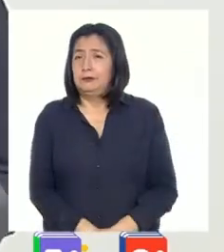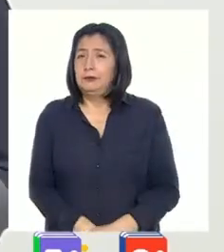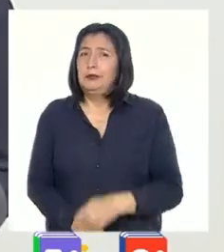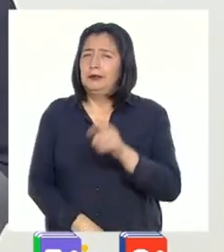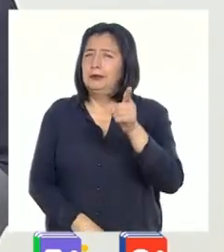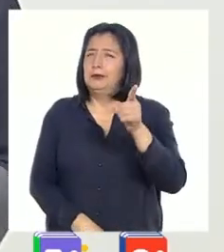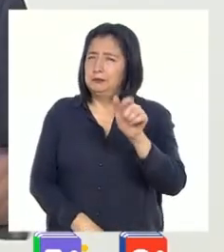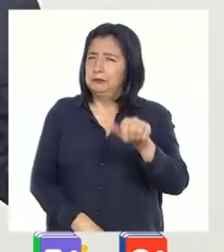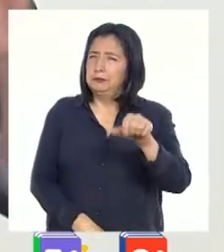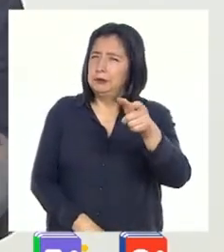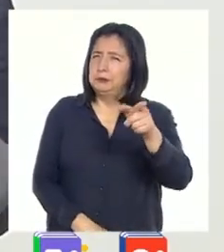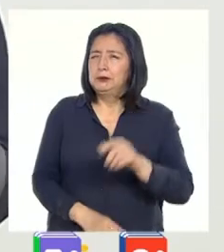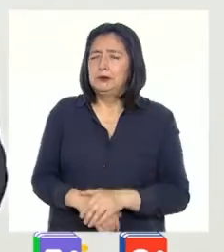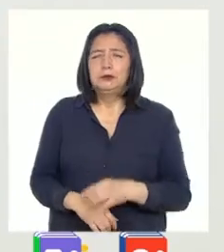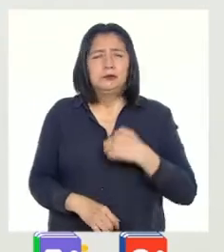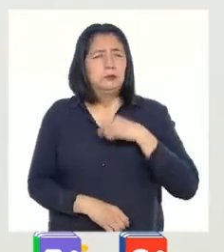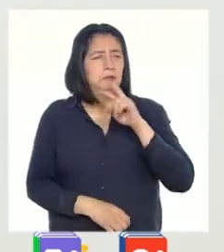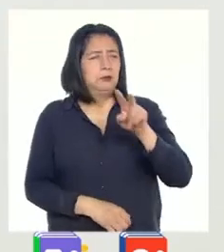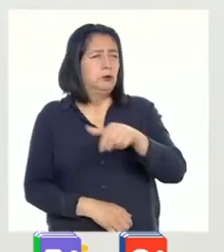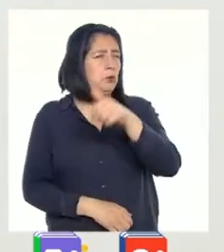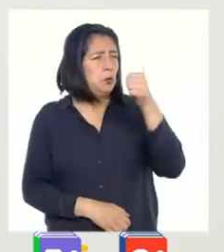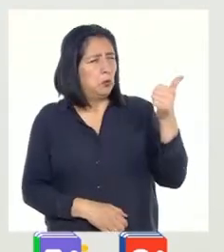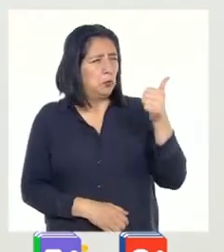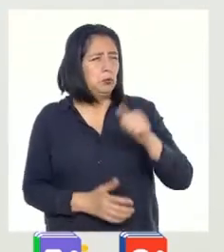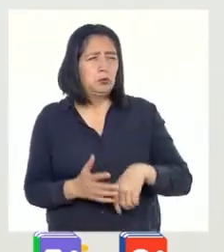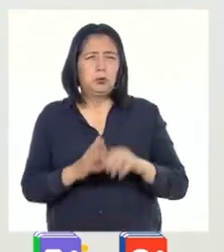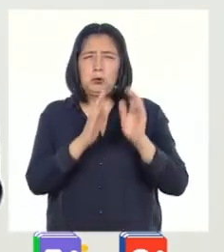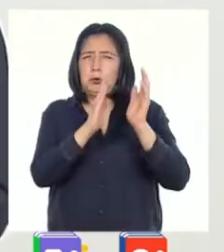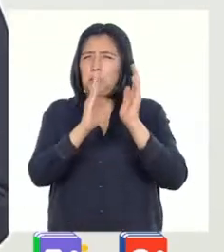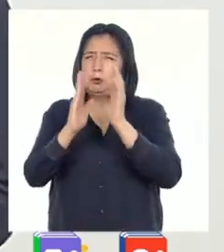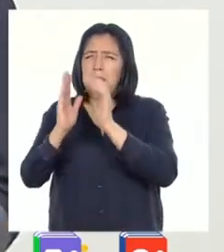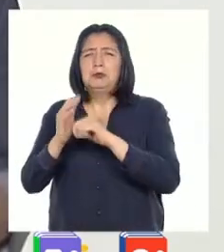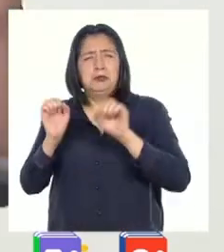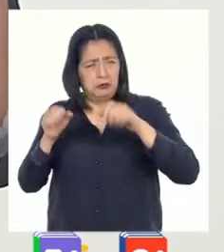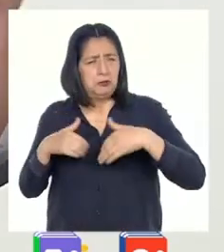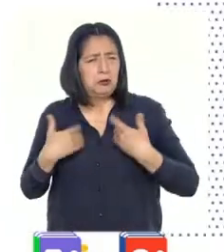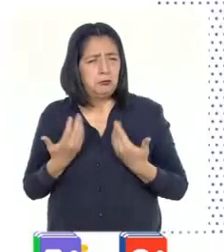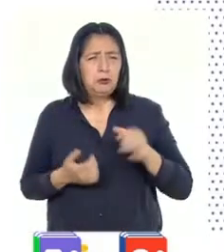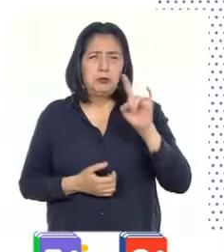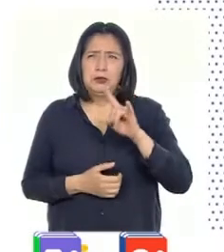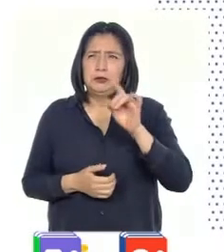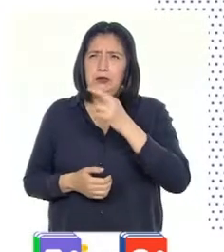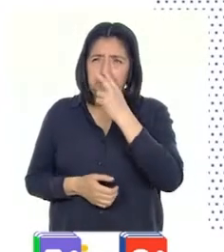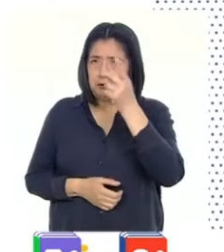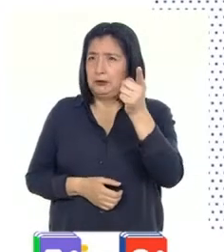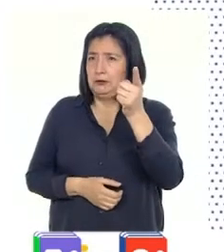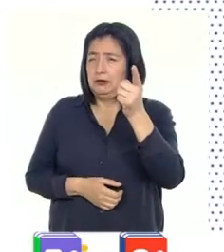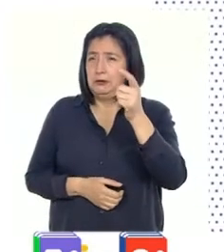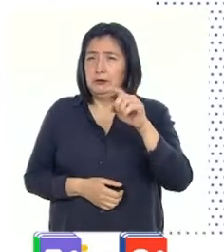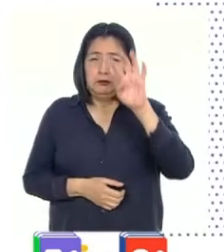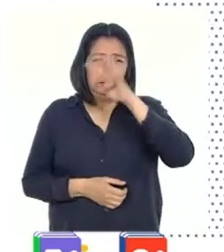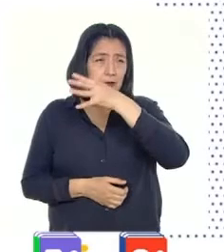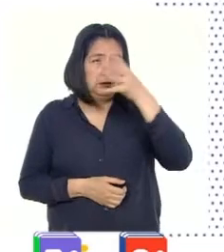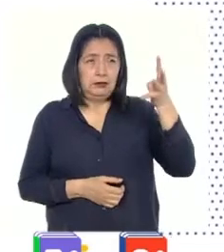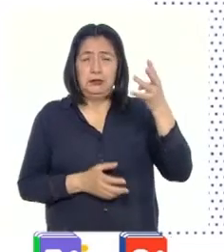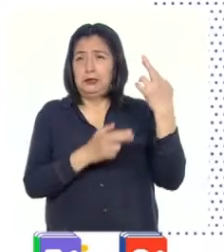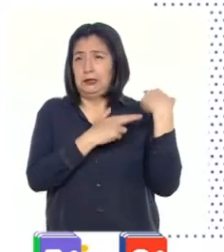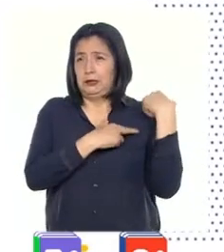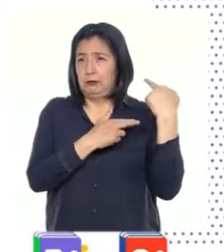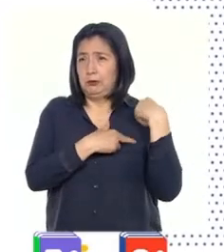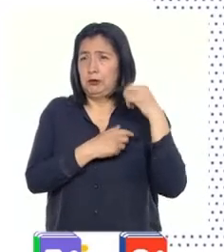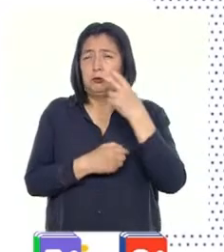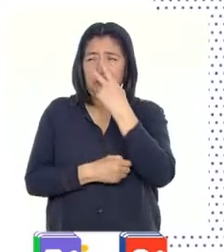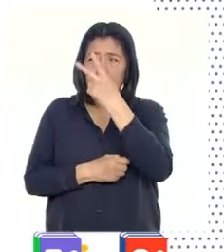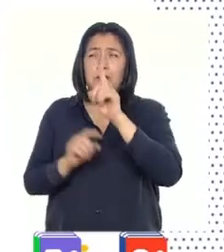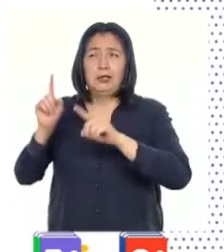Ese parece muy útil. Yo he visto otro organizador que creo que puede servir también. Este cartel de responsabilidades le dice en